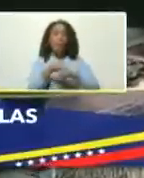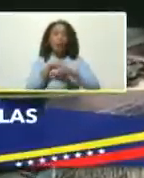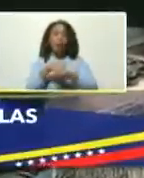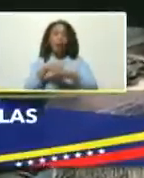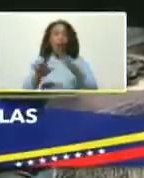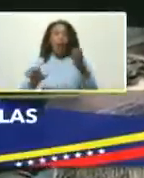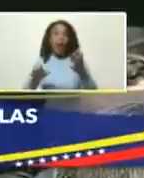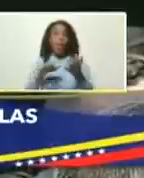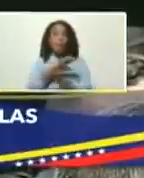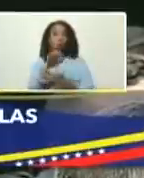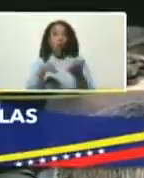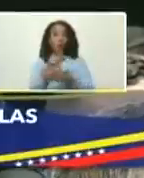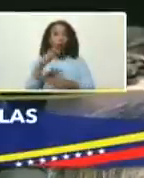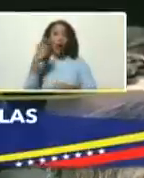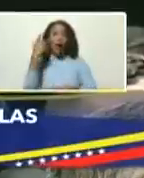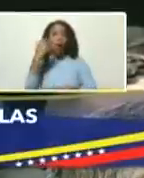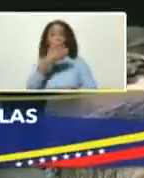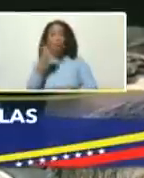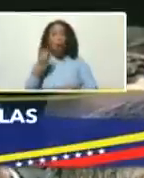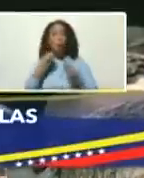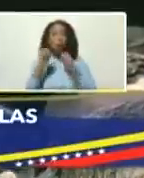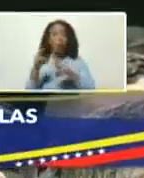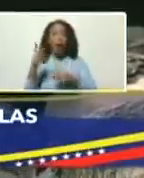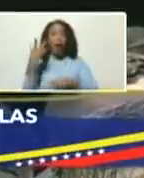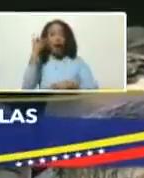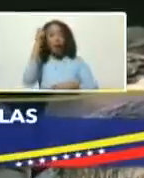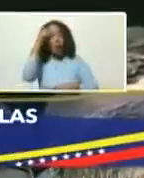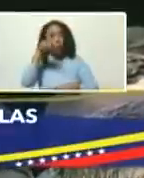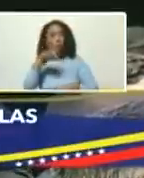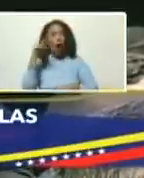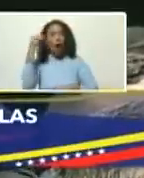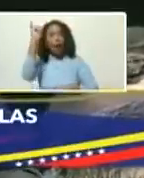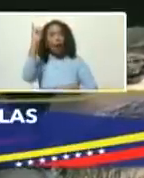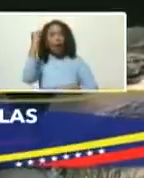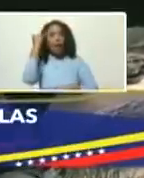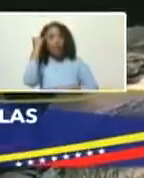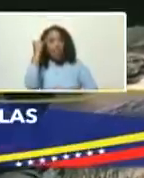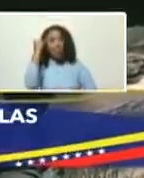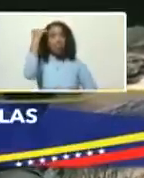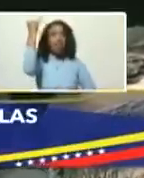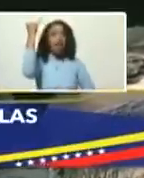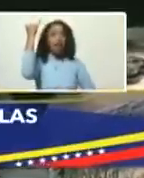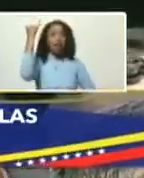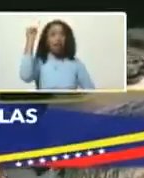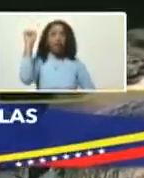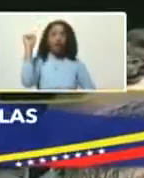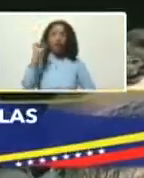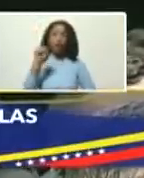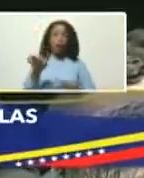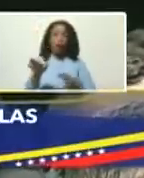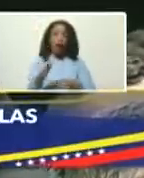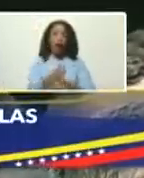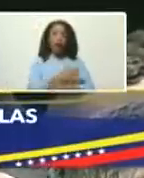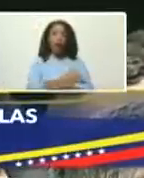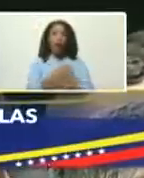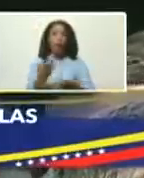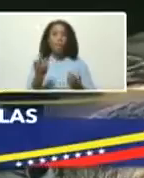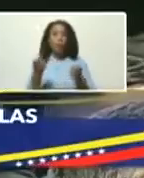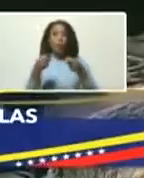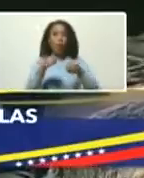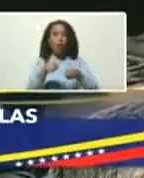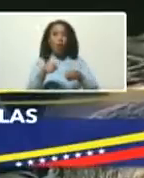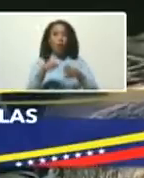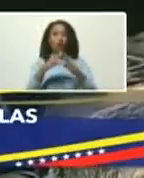es la mejor oportunidad que tienen los pueblos que es donde surge la inventiva y precisamente ante el bloqueo y toda la crisis